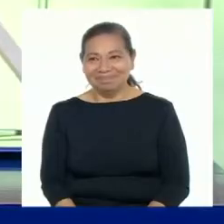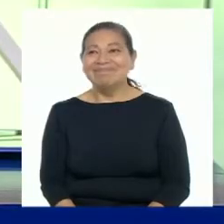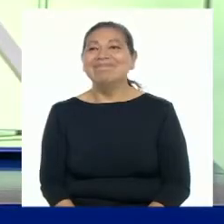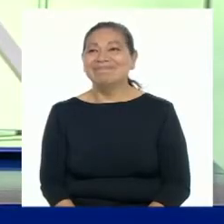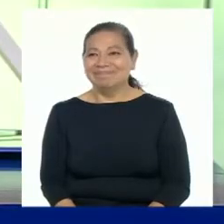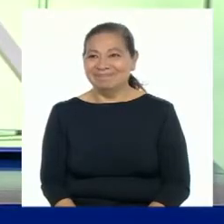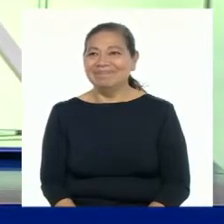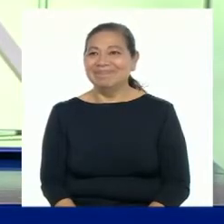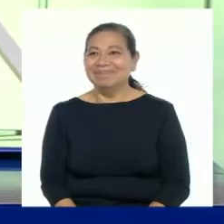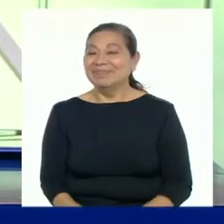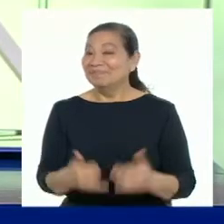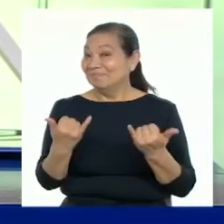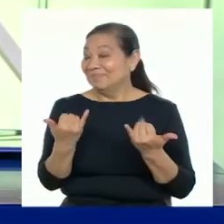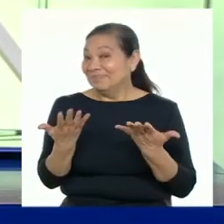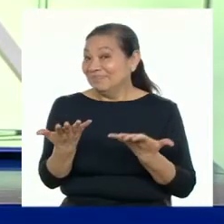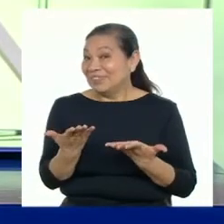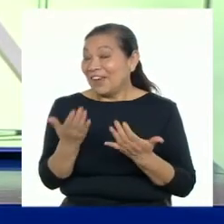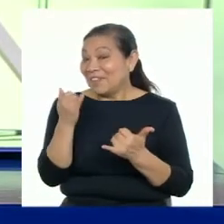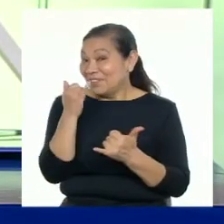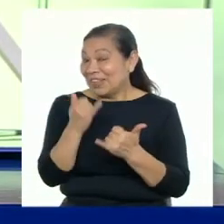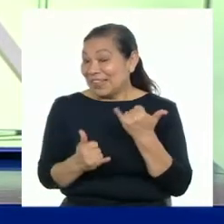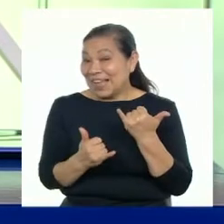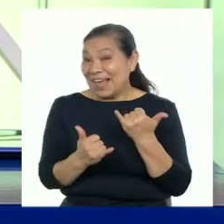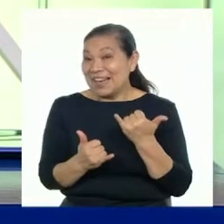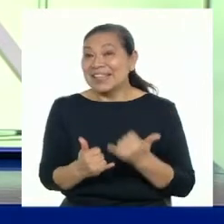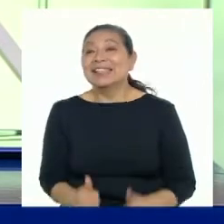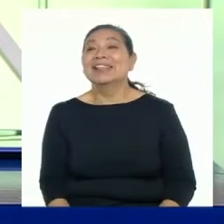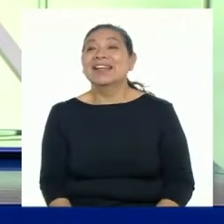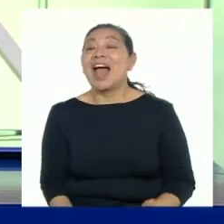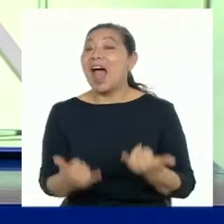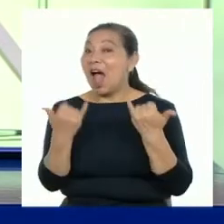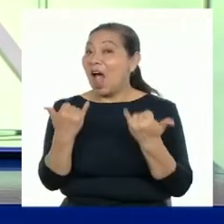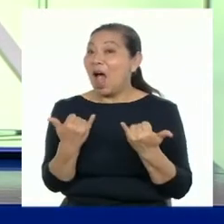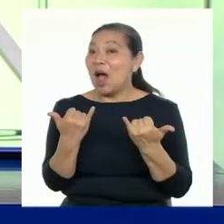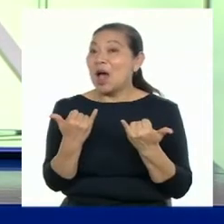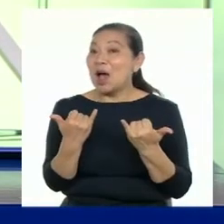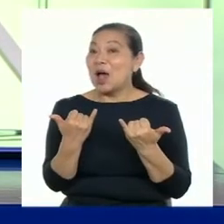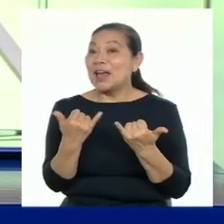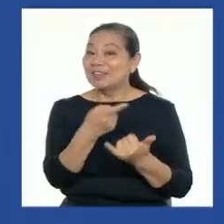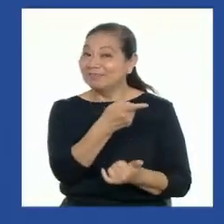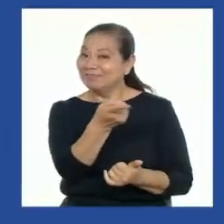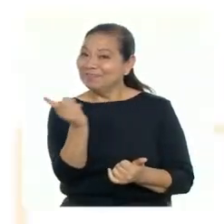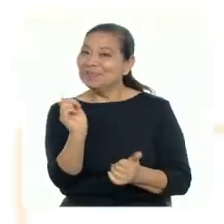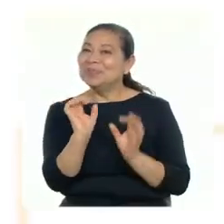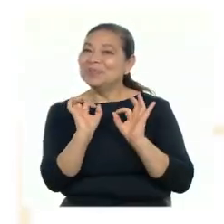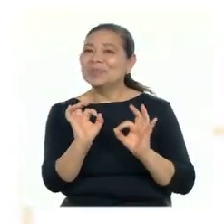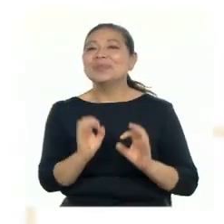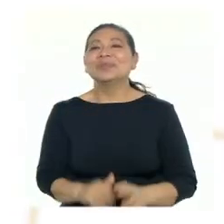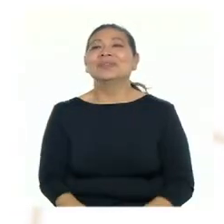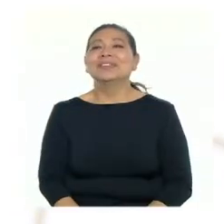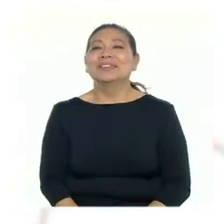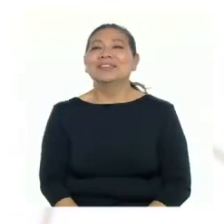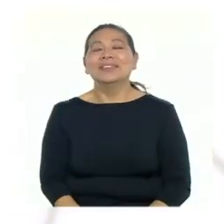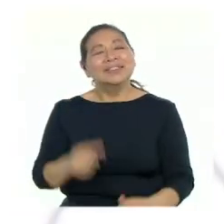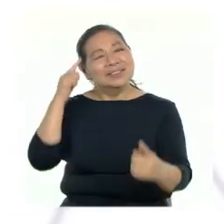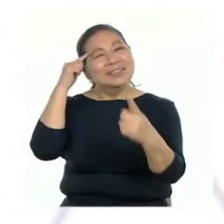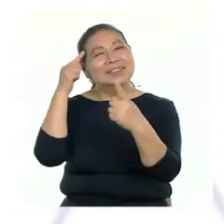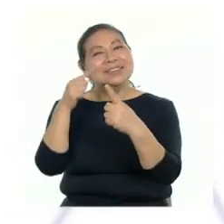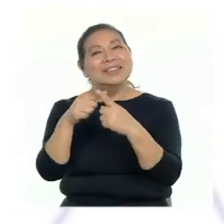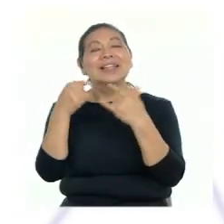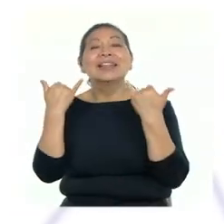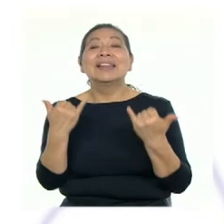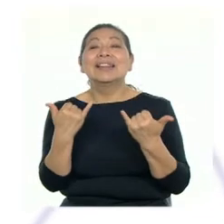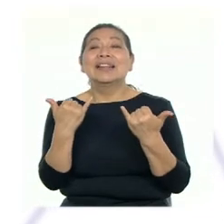Bueno, chicas y chicos, ya estamos llegando a la parte final del programa y ahora el turno es de ustedes. El reto de este